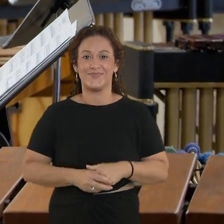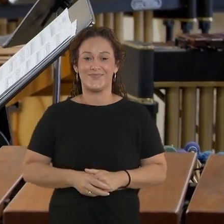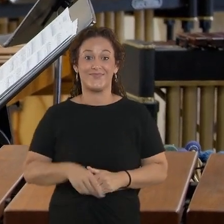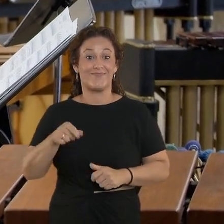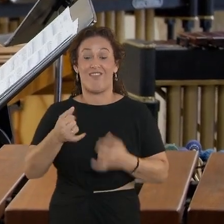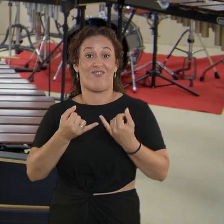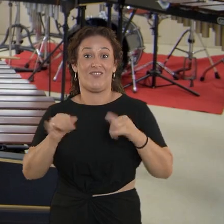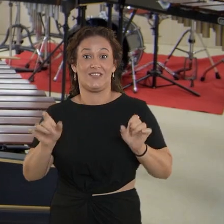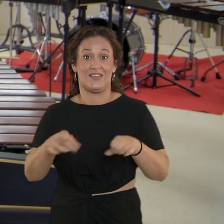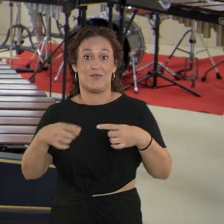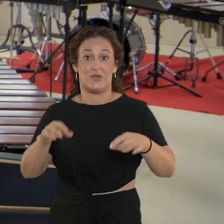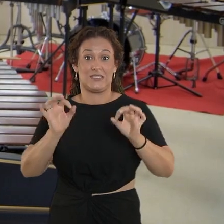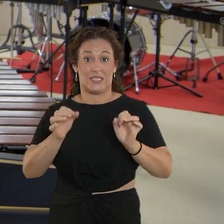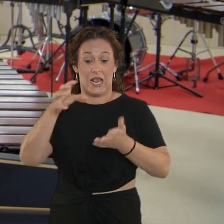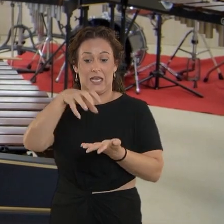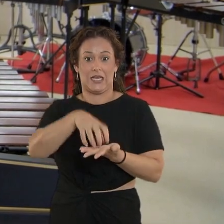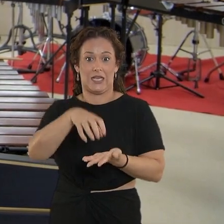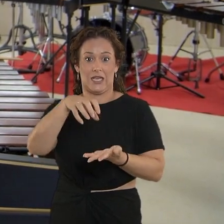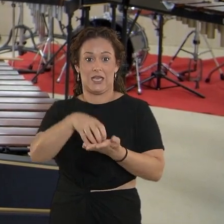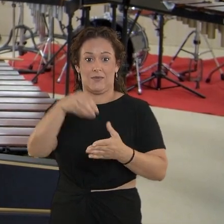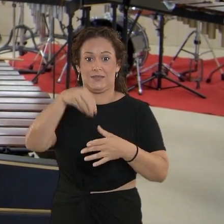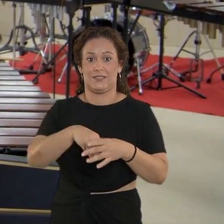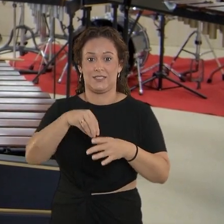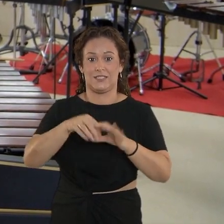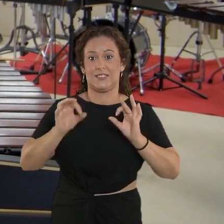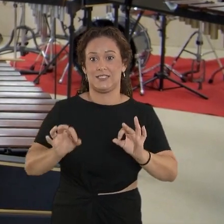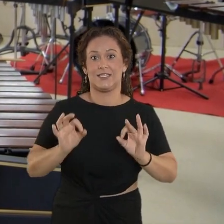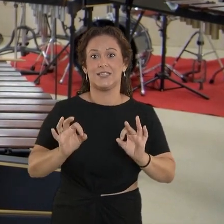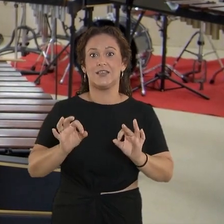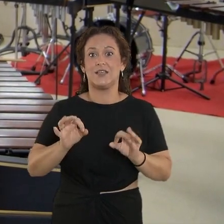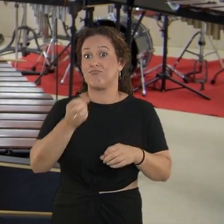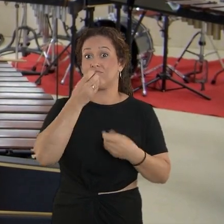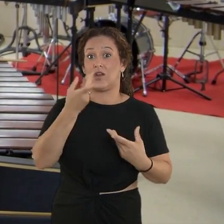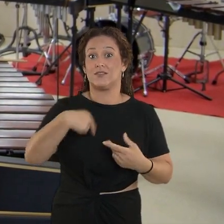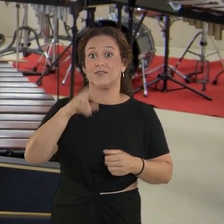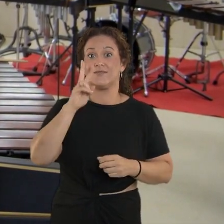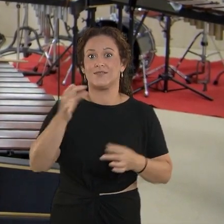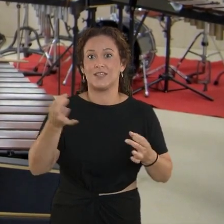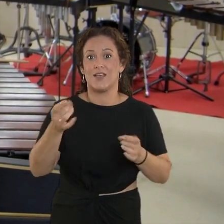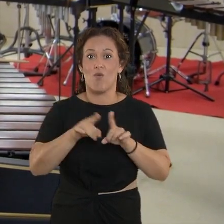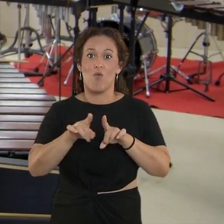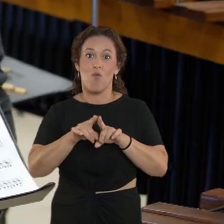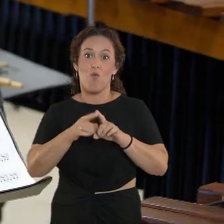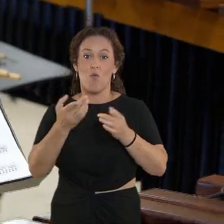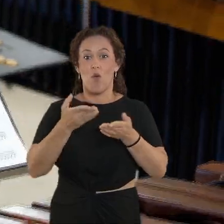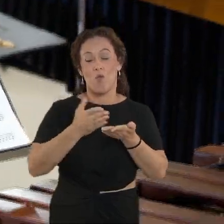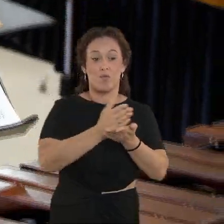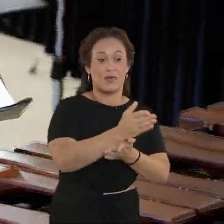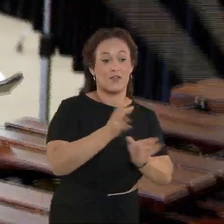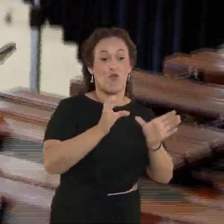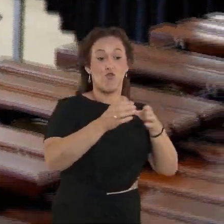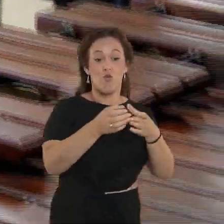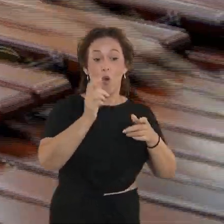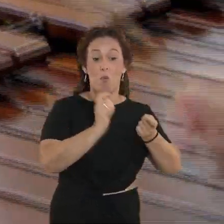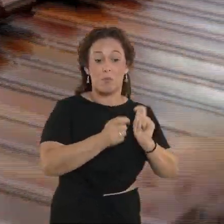Es el Festival de Música de Cámara de Villa de la Orotava y lo que vamos a ver es una parte que es el grupo de